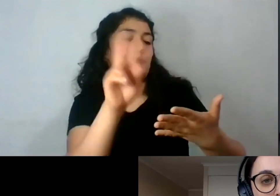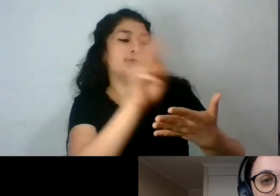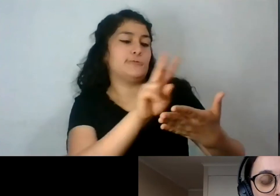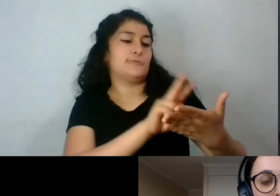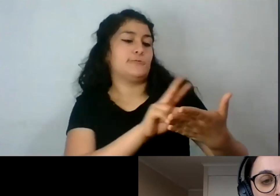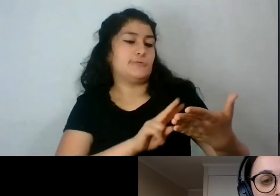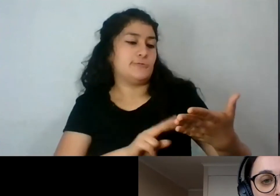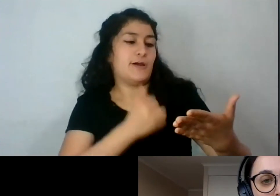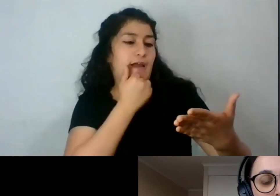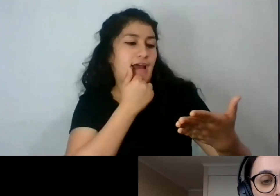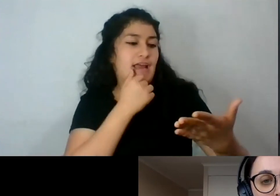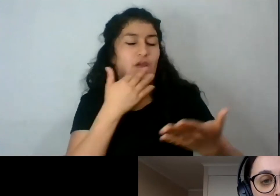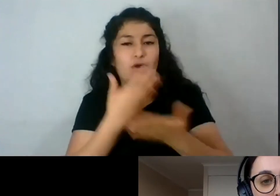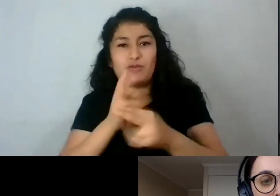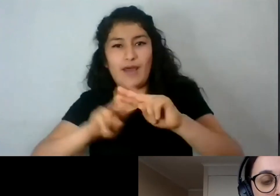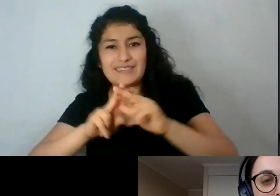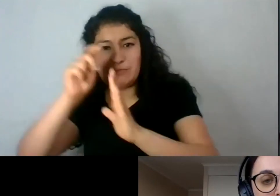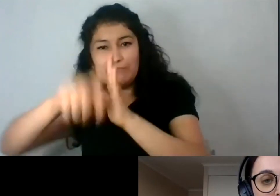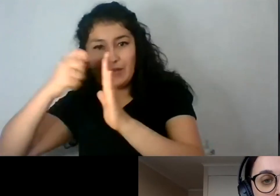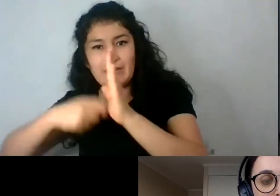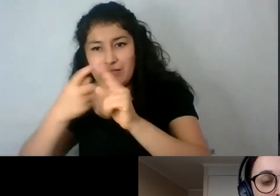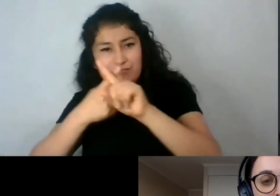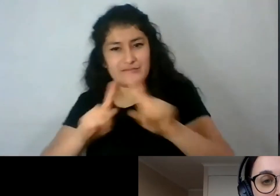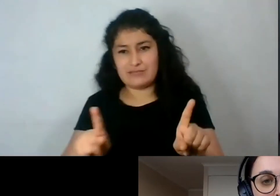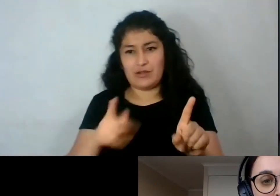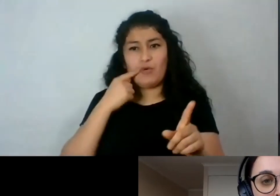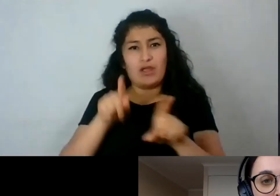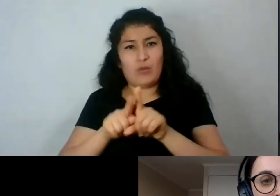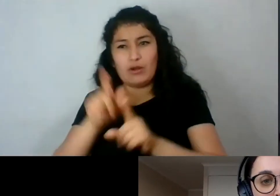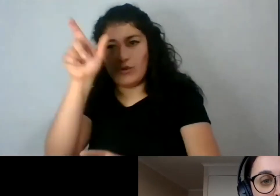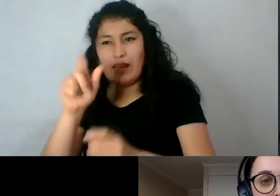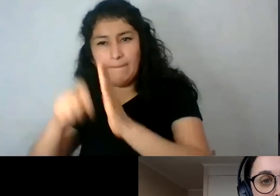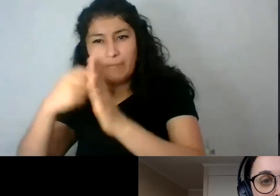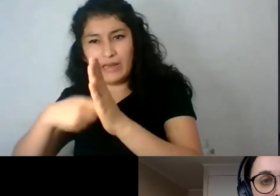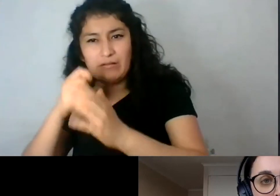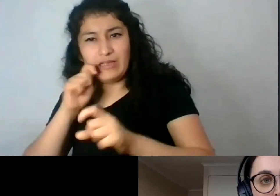el cine, los afiches, la moda, etcétera, hipersexualizado y aspiracional?